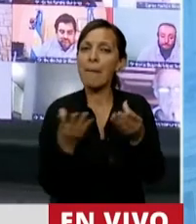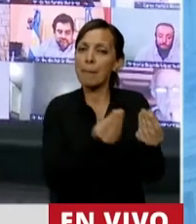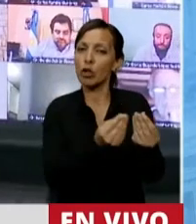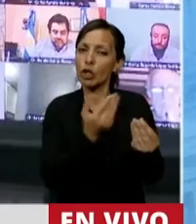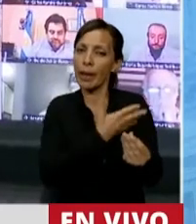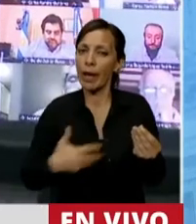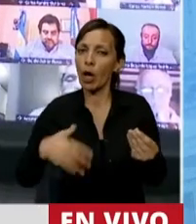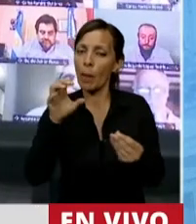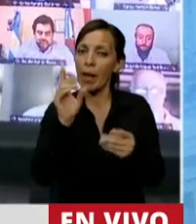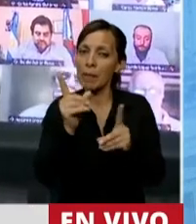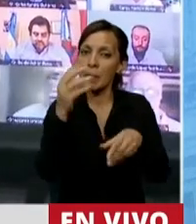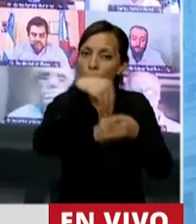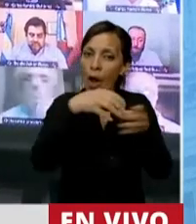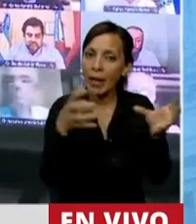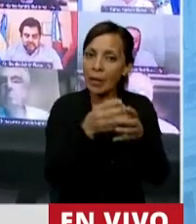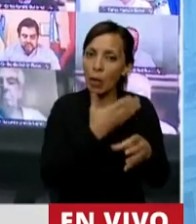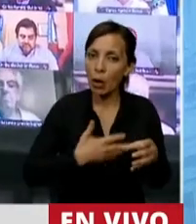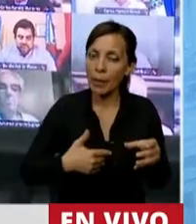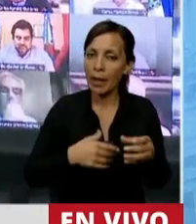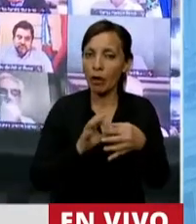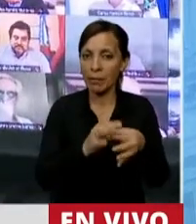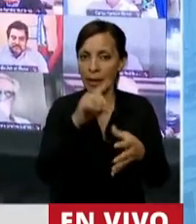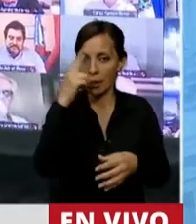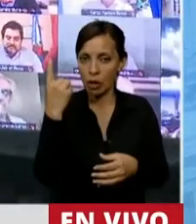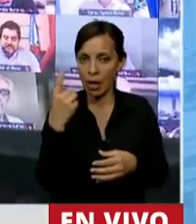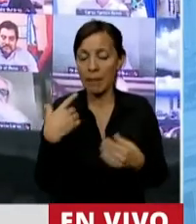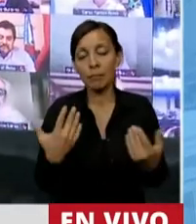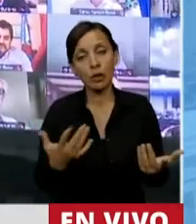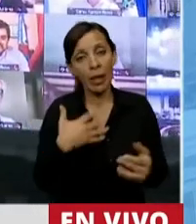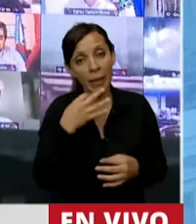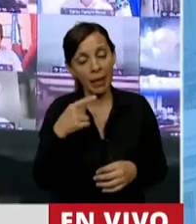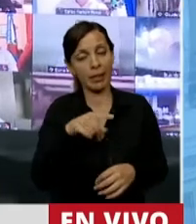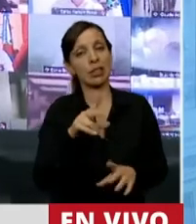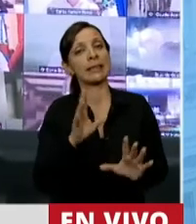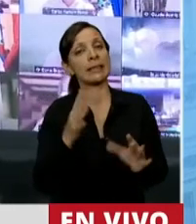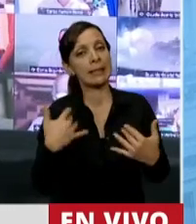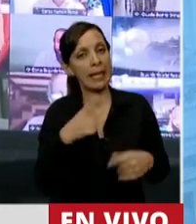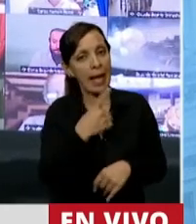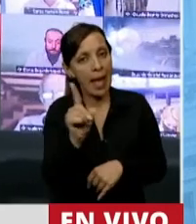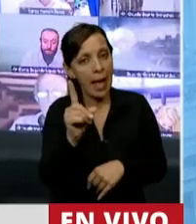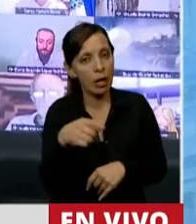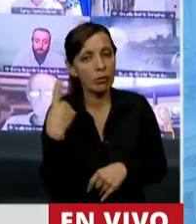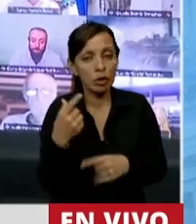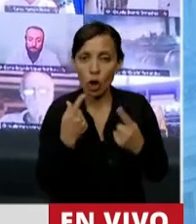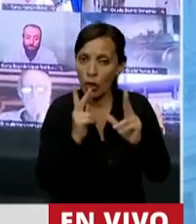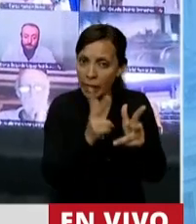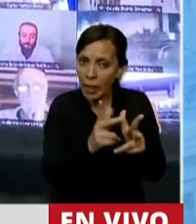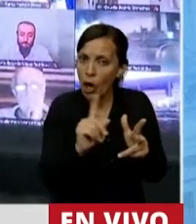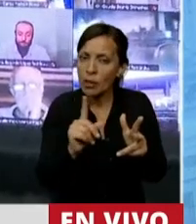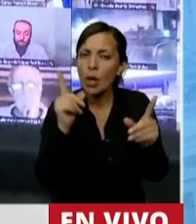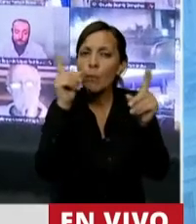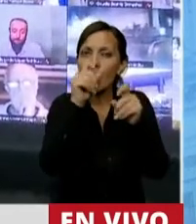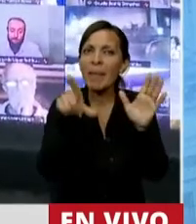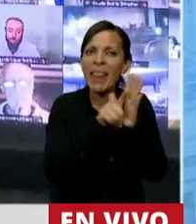pertenecen al mismo equipo de gobierno del Gobierno Nacional. Así que realmente esto es llamativo, insisto, no tenemos un problema de